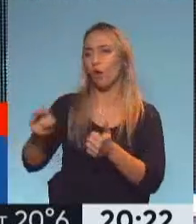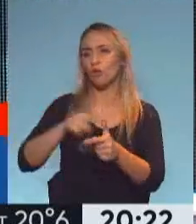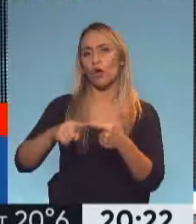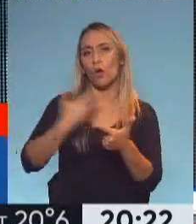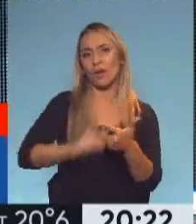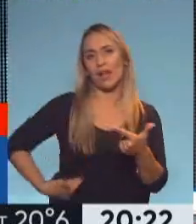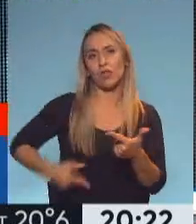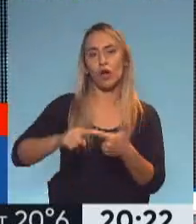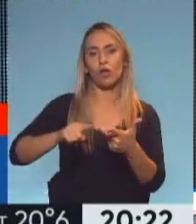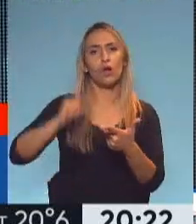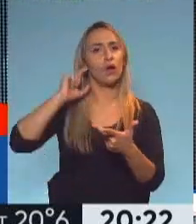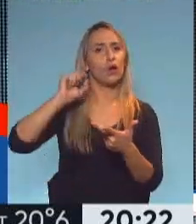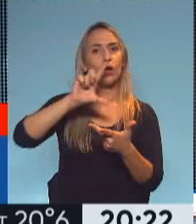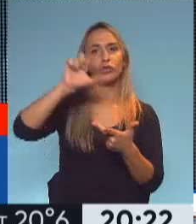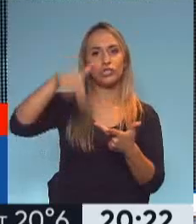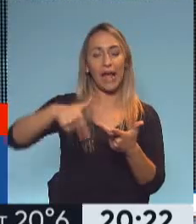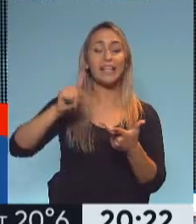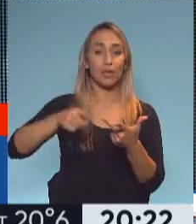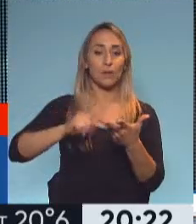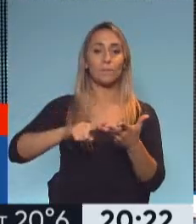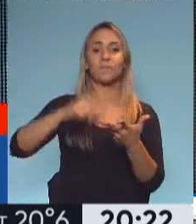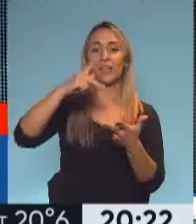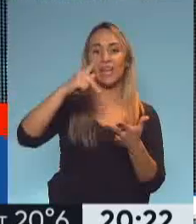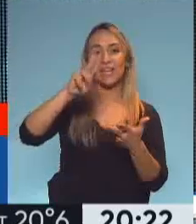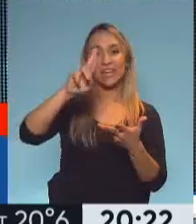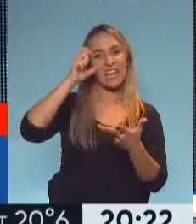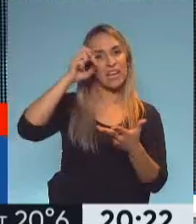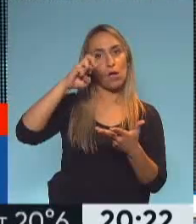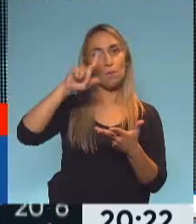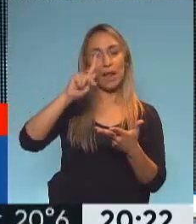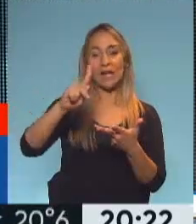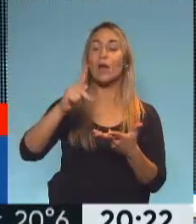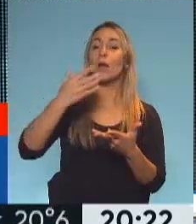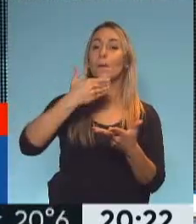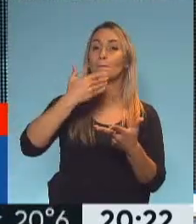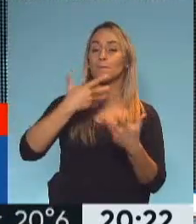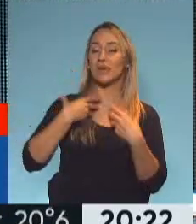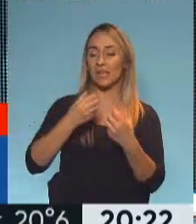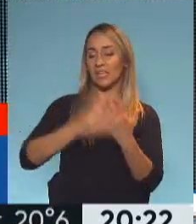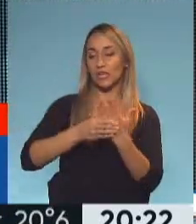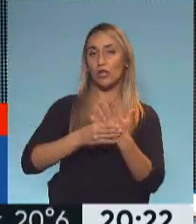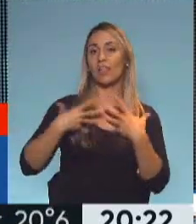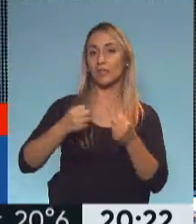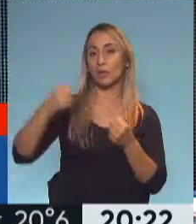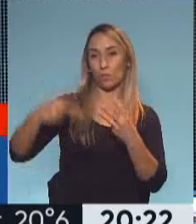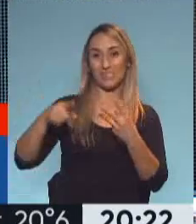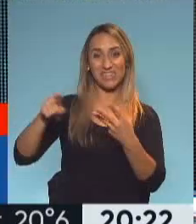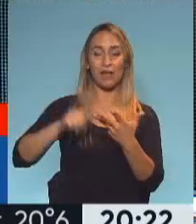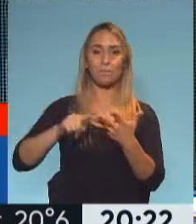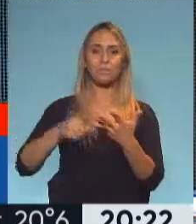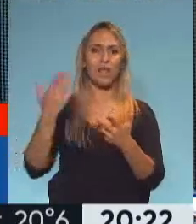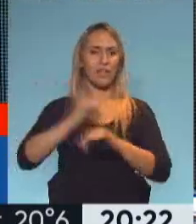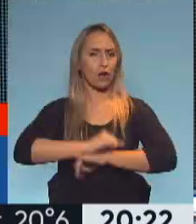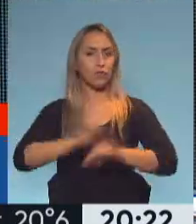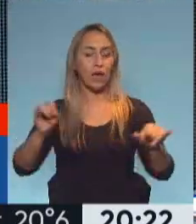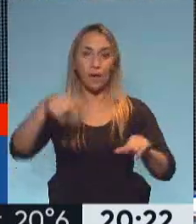gobernador obviamente, Daniel Goyán, Nicolás Kreplak, que como viceministro de Salud muchas veces decía o anunciaba momentos